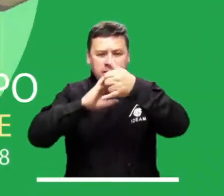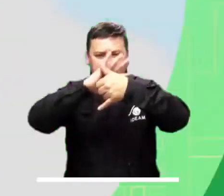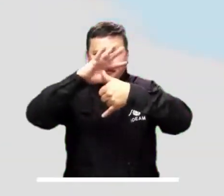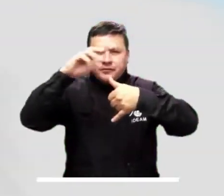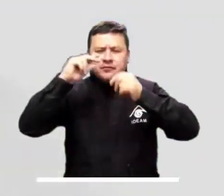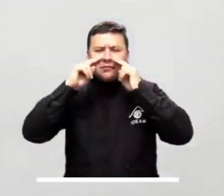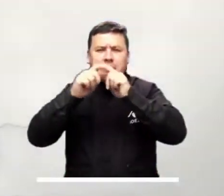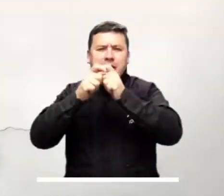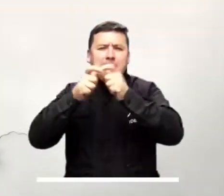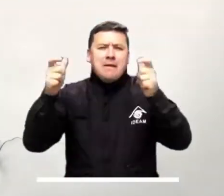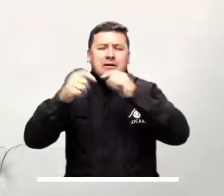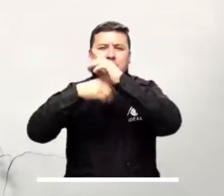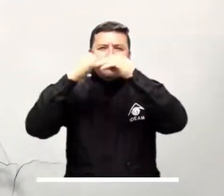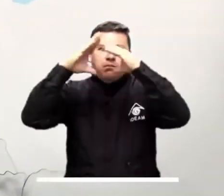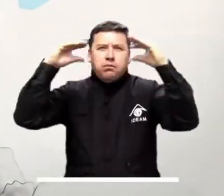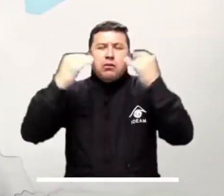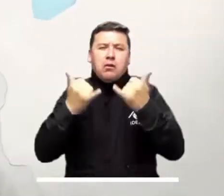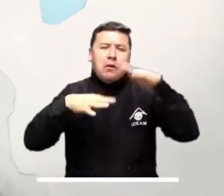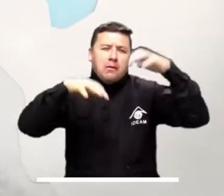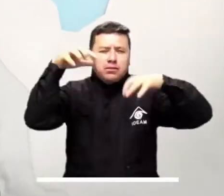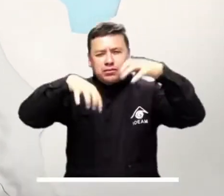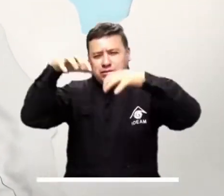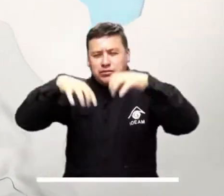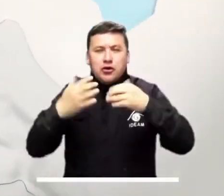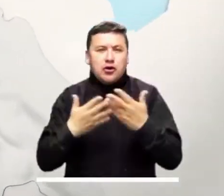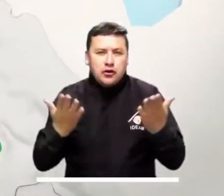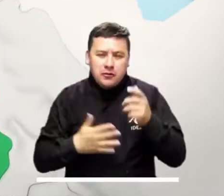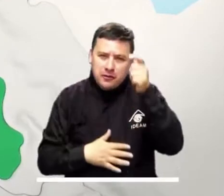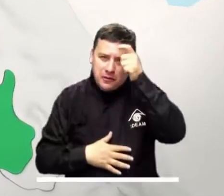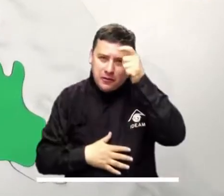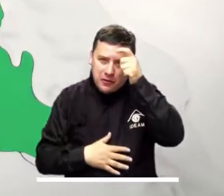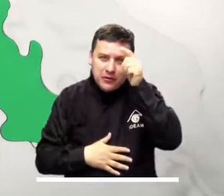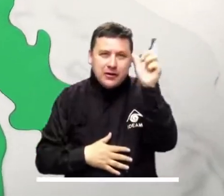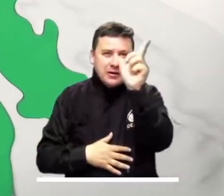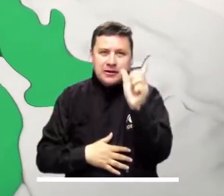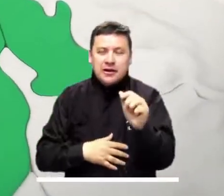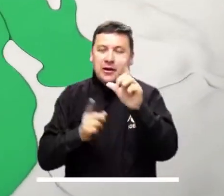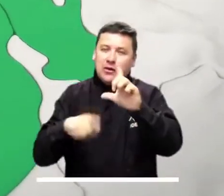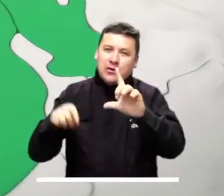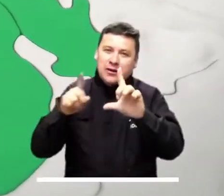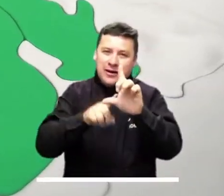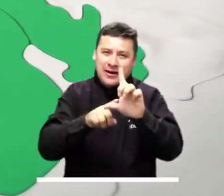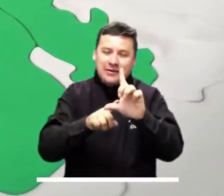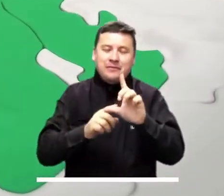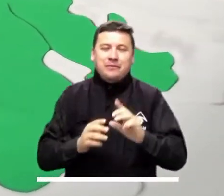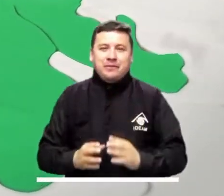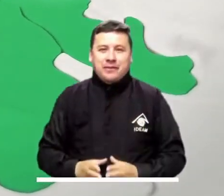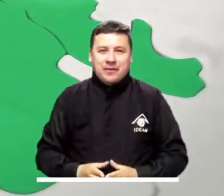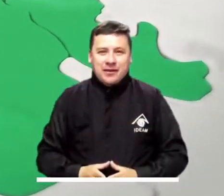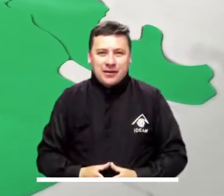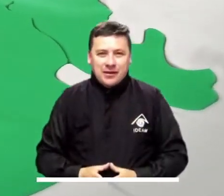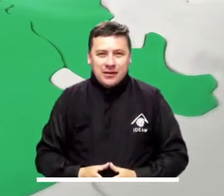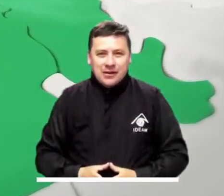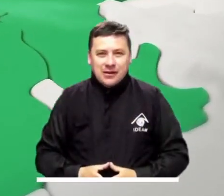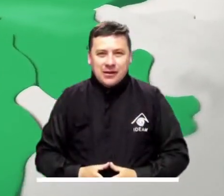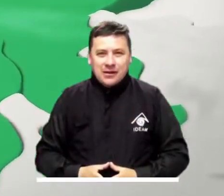La tarde caribeña tendrá un aumento de nubes con probabilidades de lluvias localizadas en Córdoba, Cesar y La Guajira.